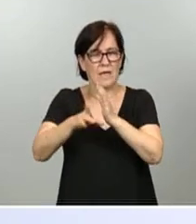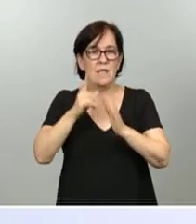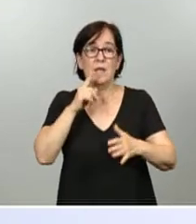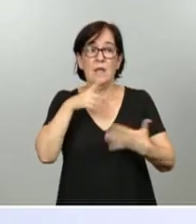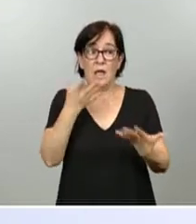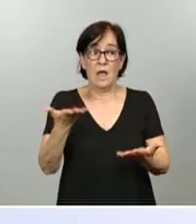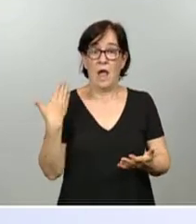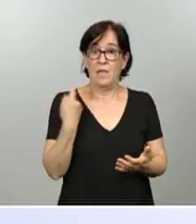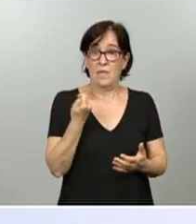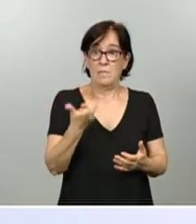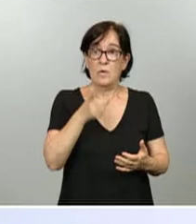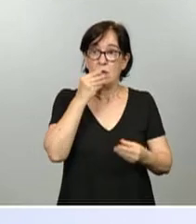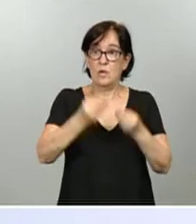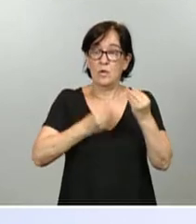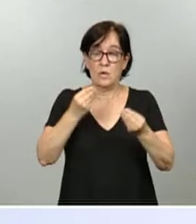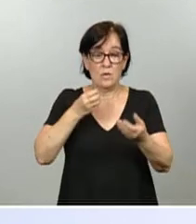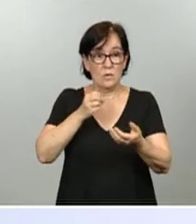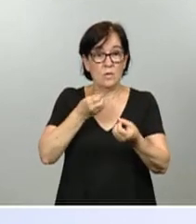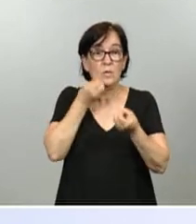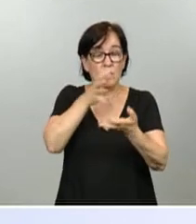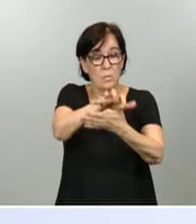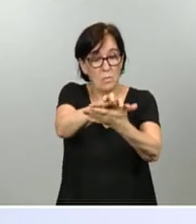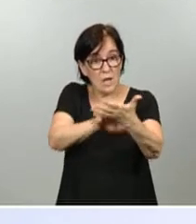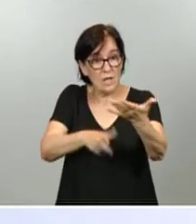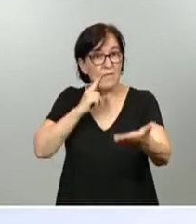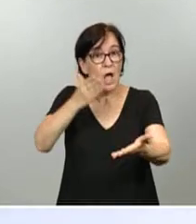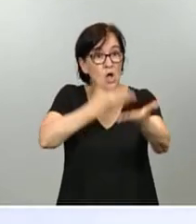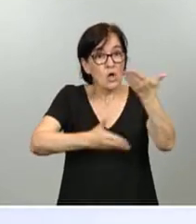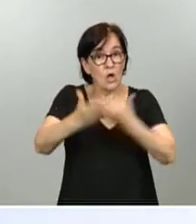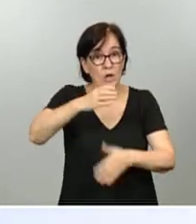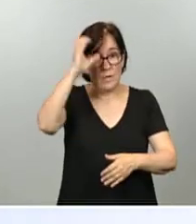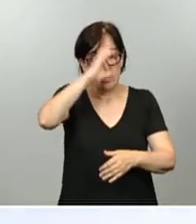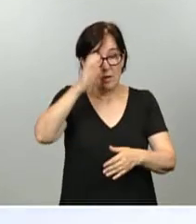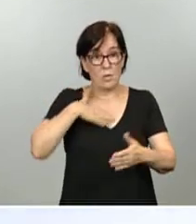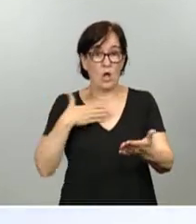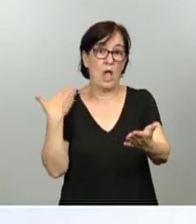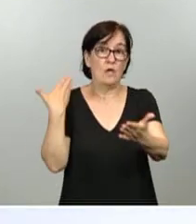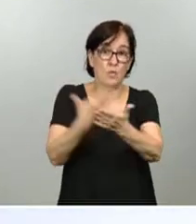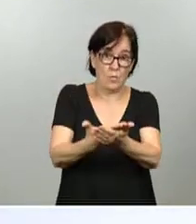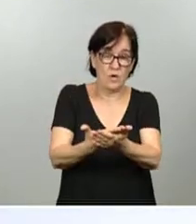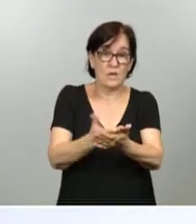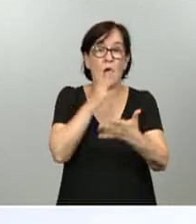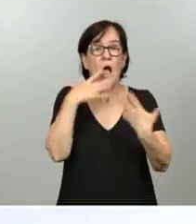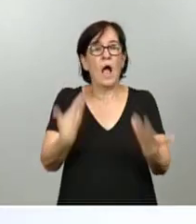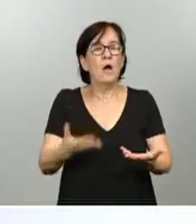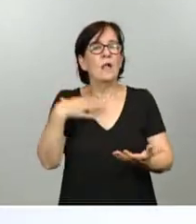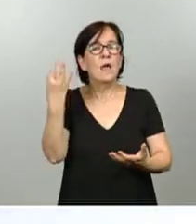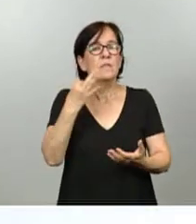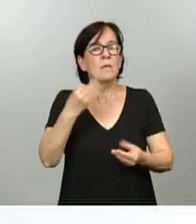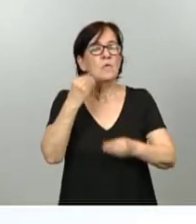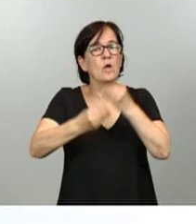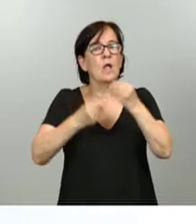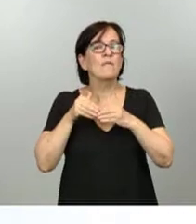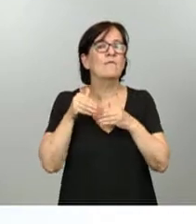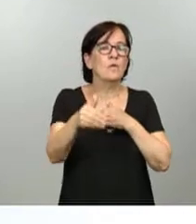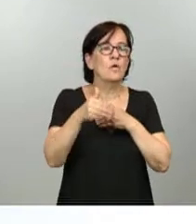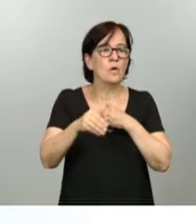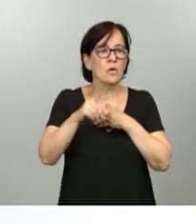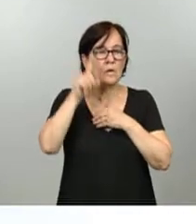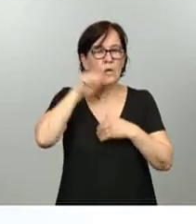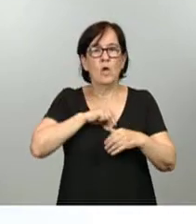produjimos un manifiesto en colaboración con la comunidad INDI, que recogen nuestras propuestas. Ahora debemos afrontar el futuro con sentido de urgencia,